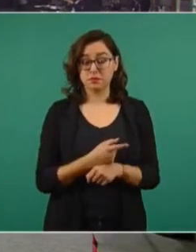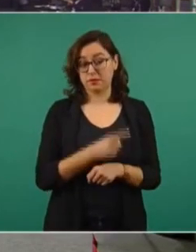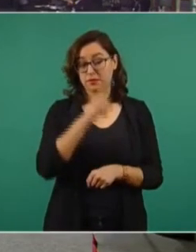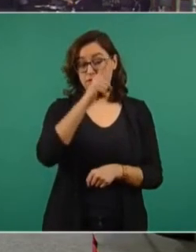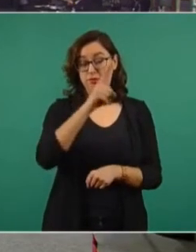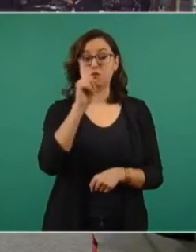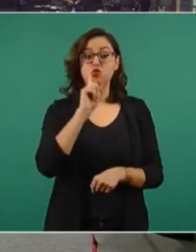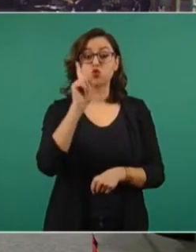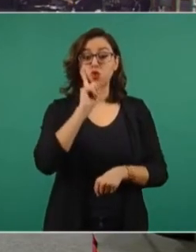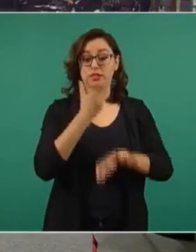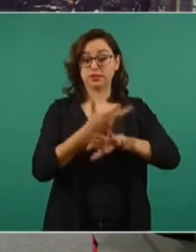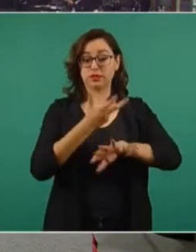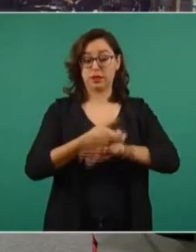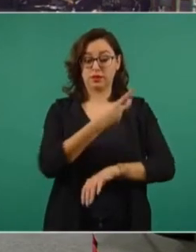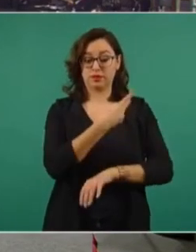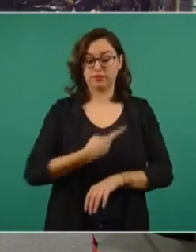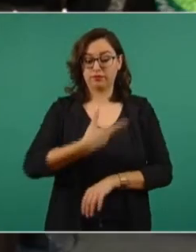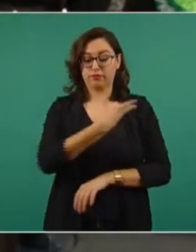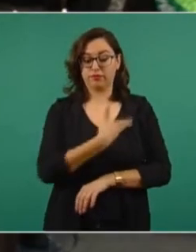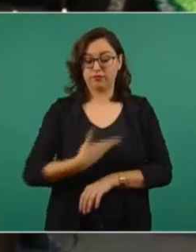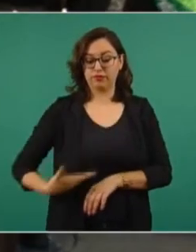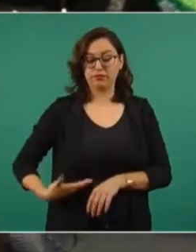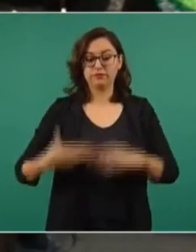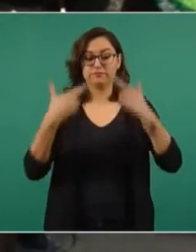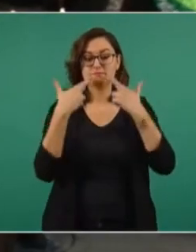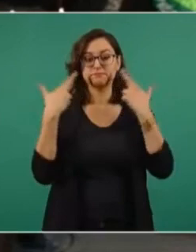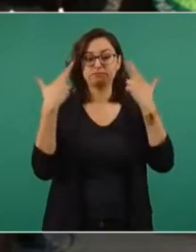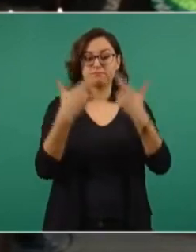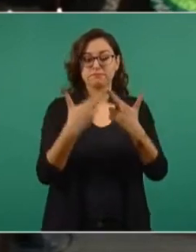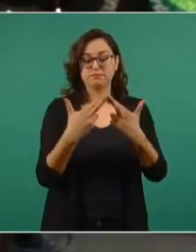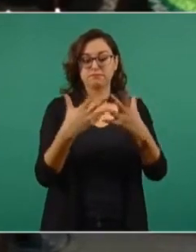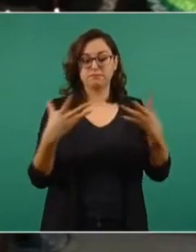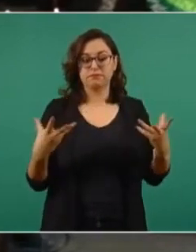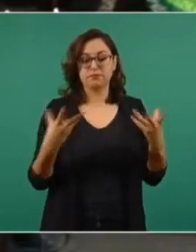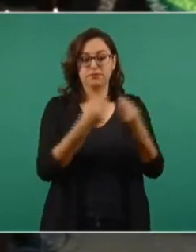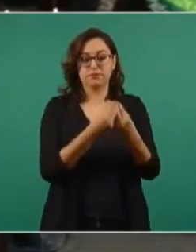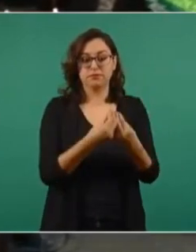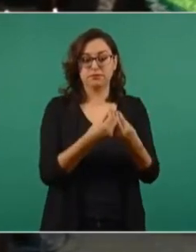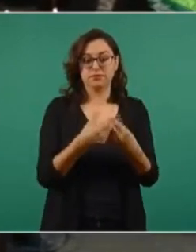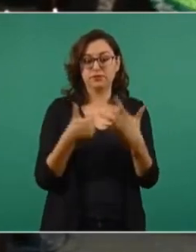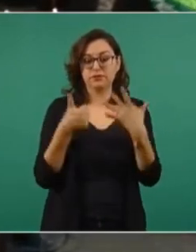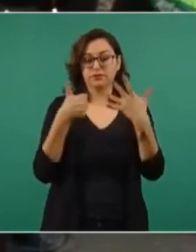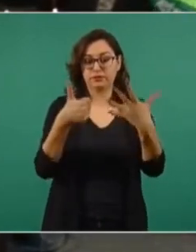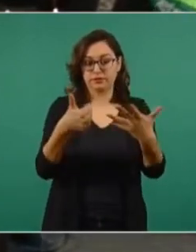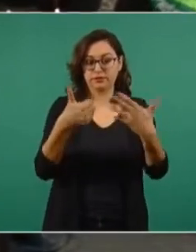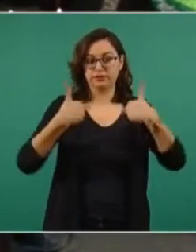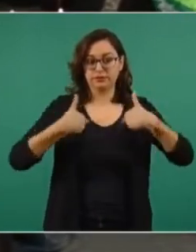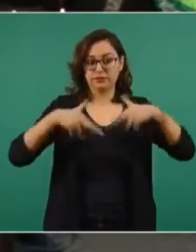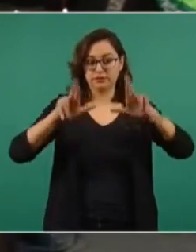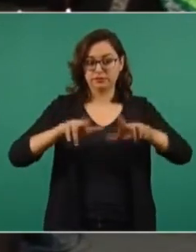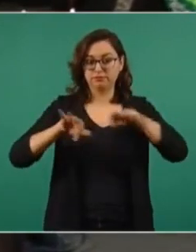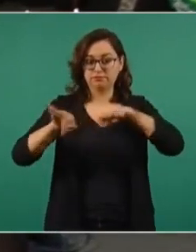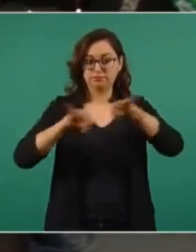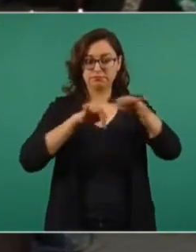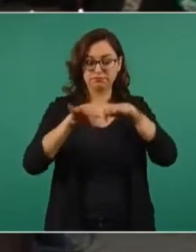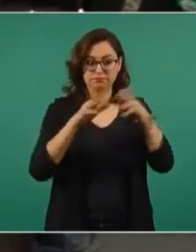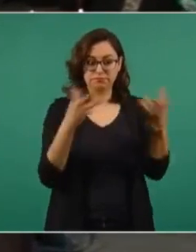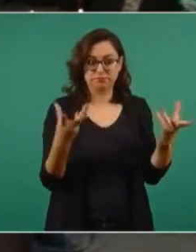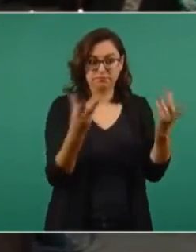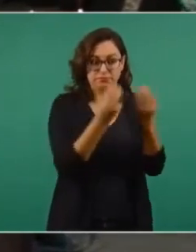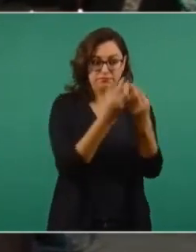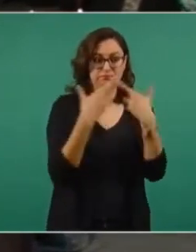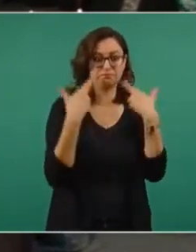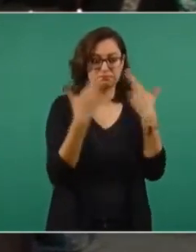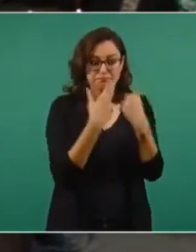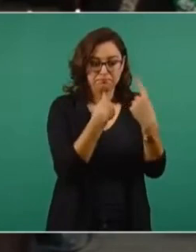sostuvo un encuentro privado con seis representantes del sector obrero. Sí, sí le